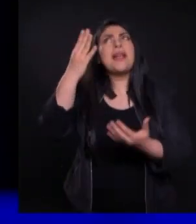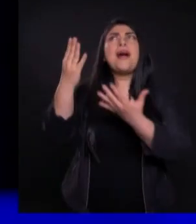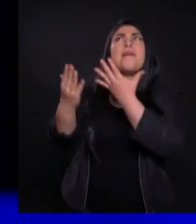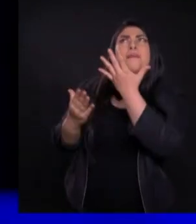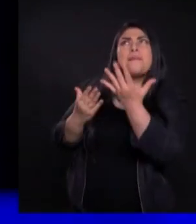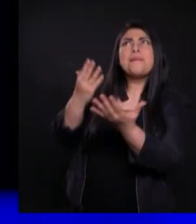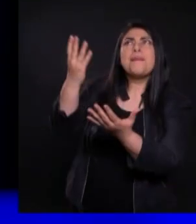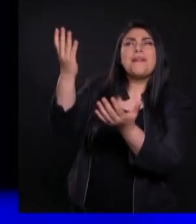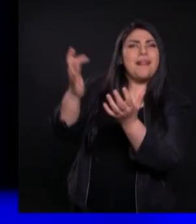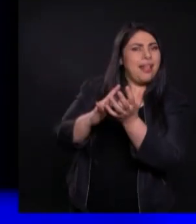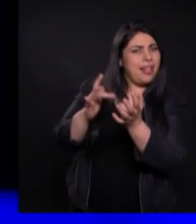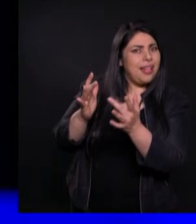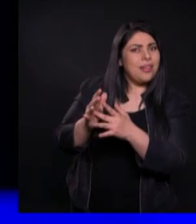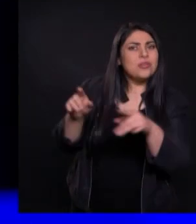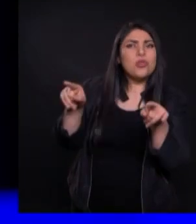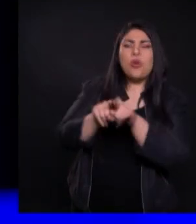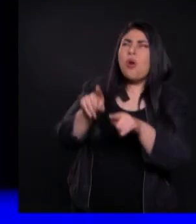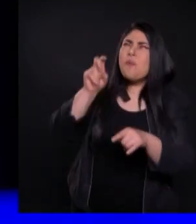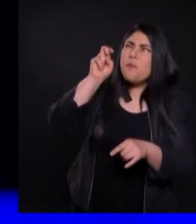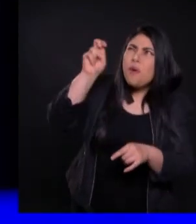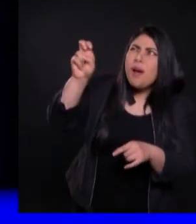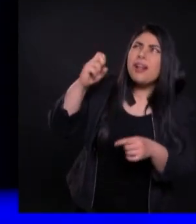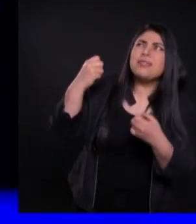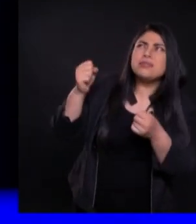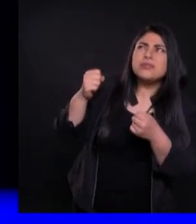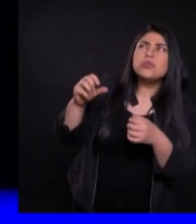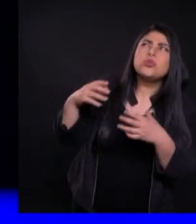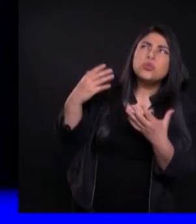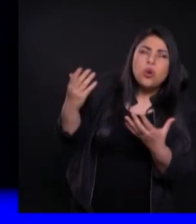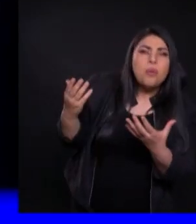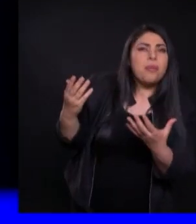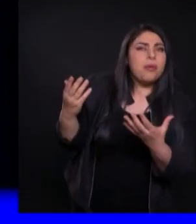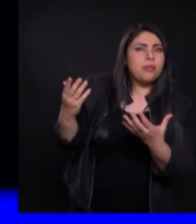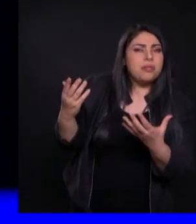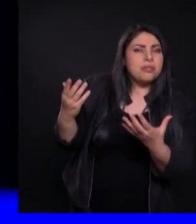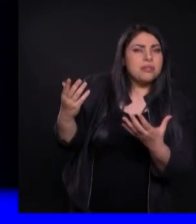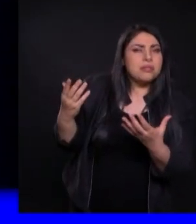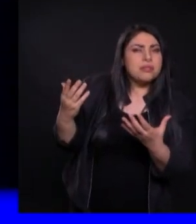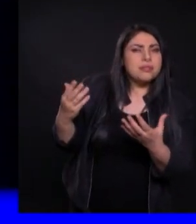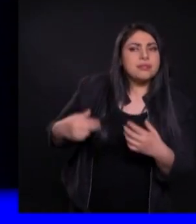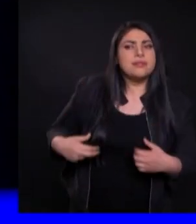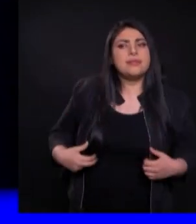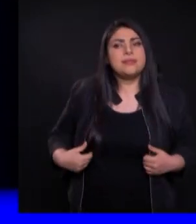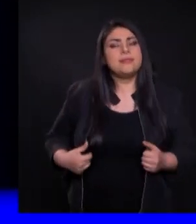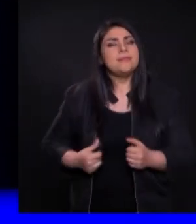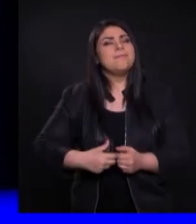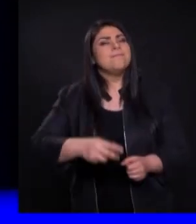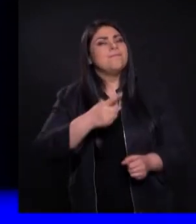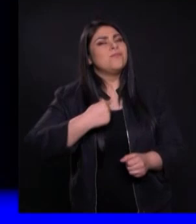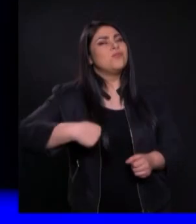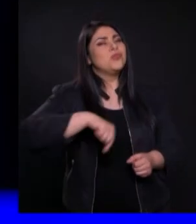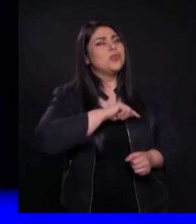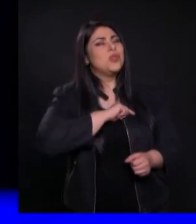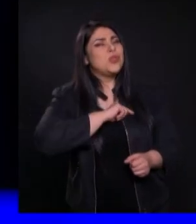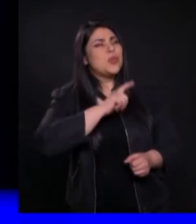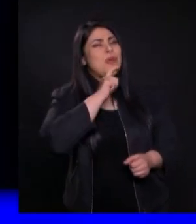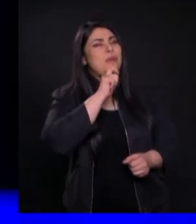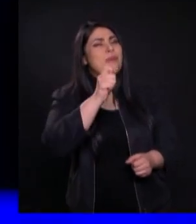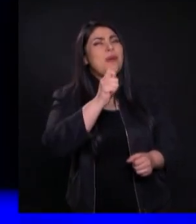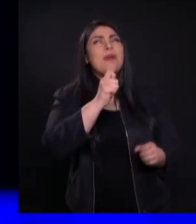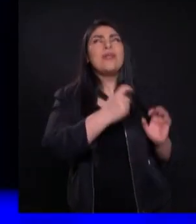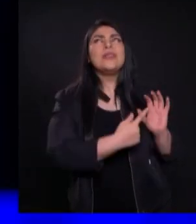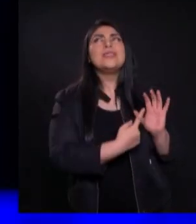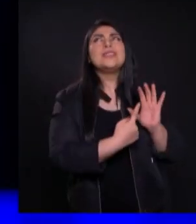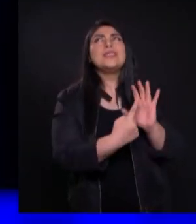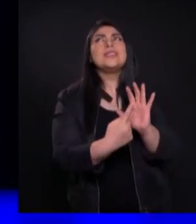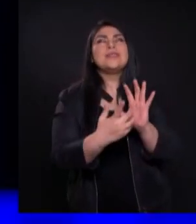Cómo lo hacía Él ¿Sabe? Porque estoy convencido De algo Nos vamos a convertir En los mejores discípulos En los